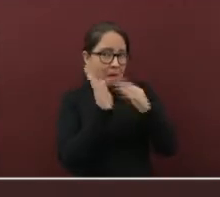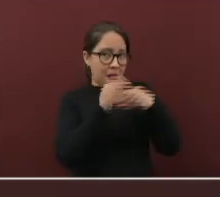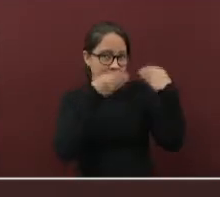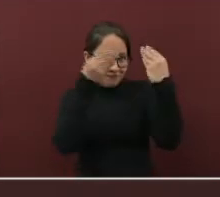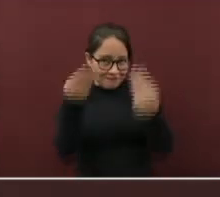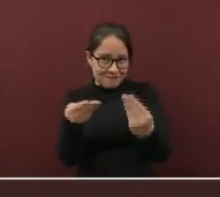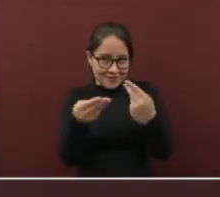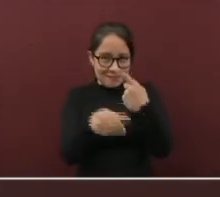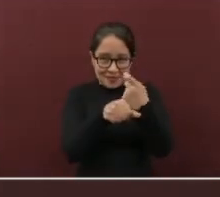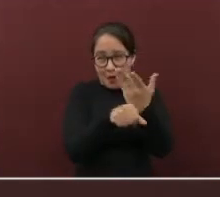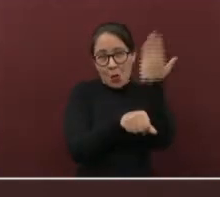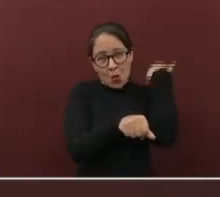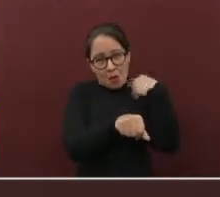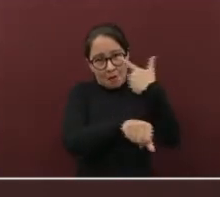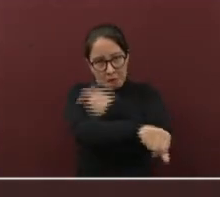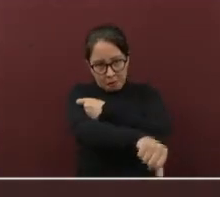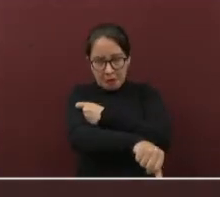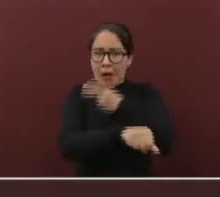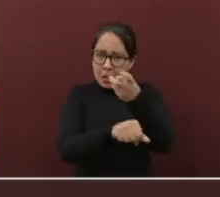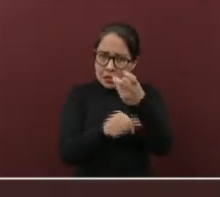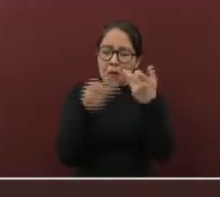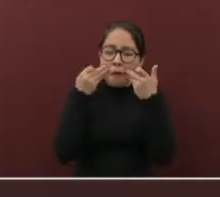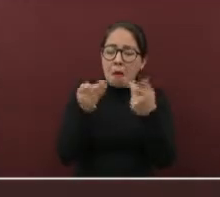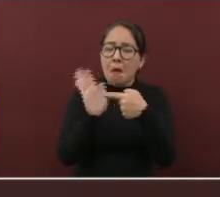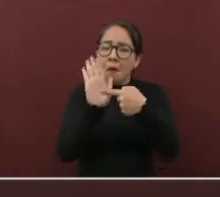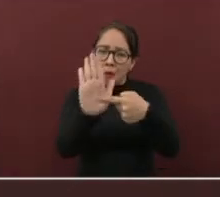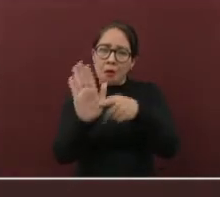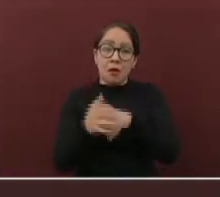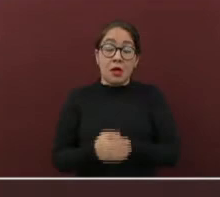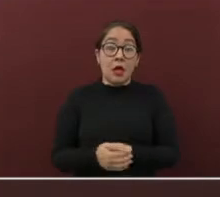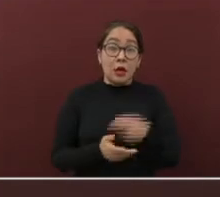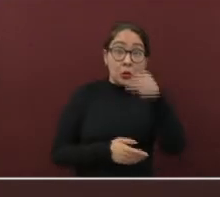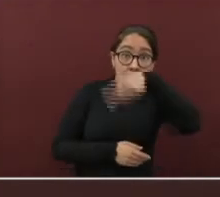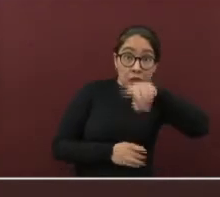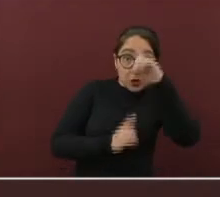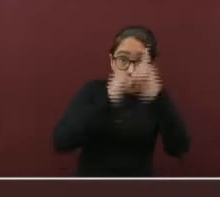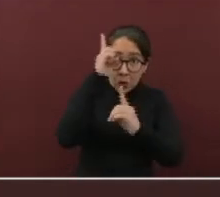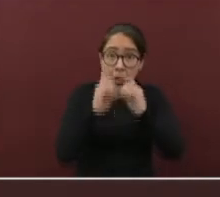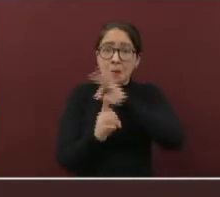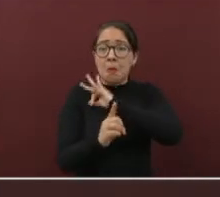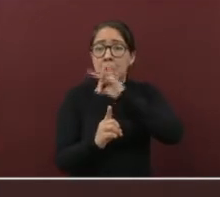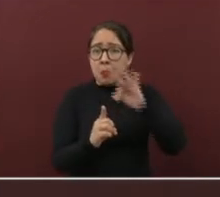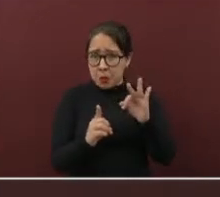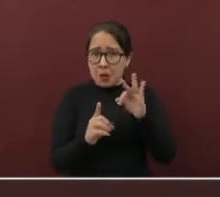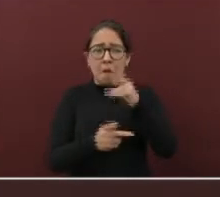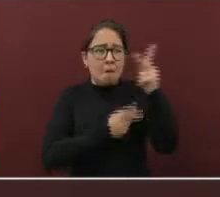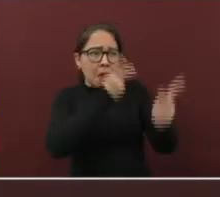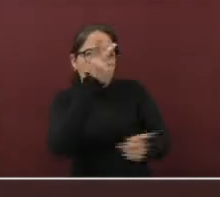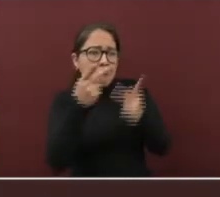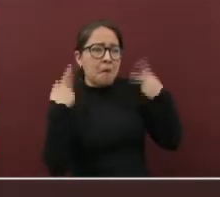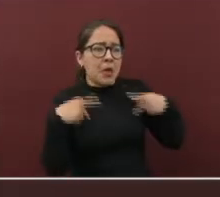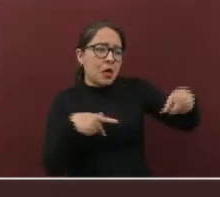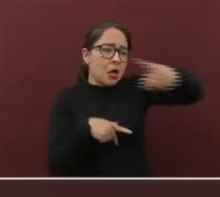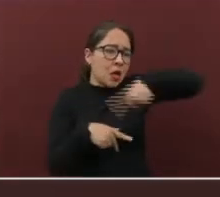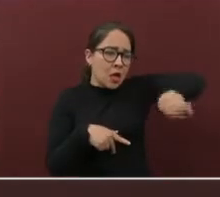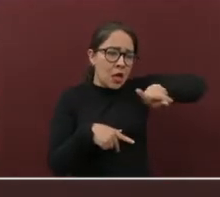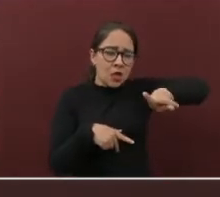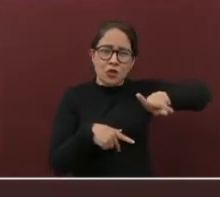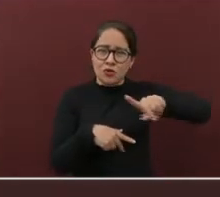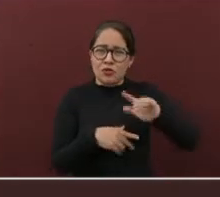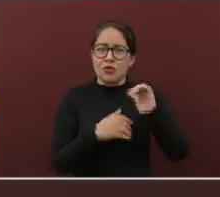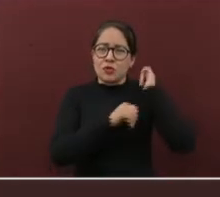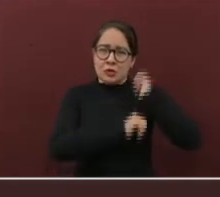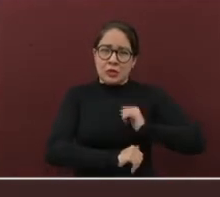la primera aplicación. Recuerden que, tienen dudas, pueden preguntar con los servidores de la Nación y el